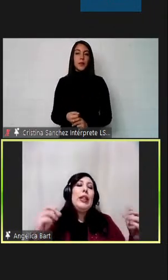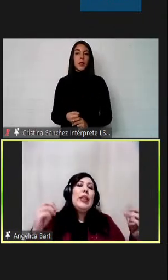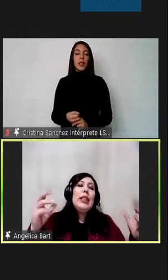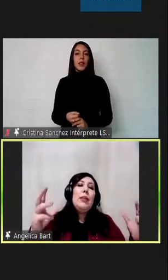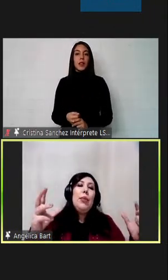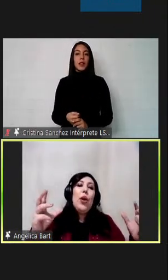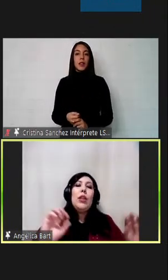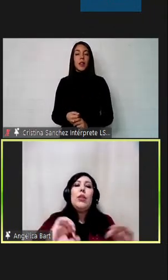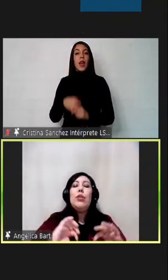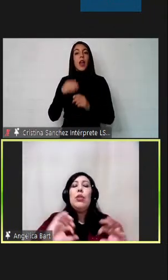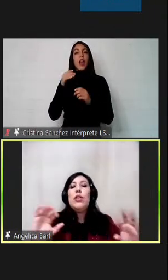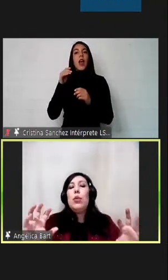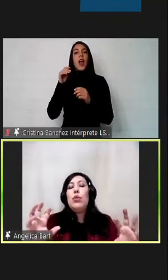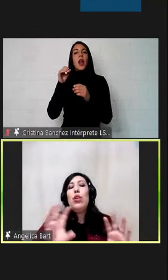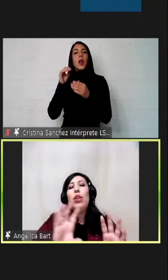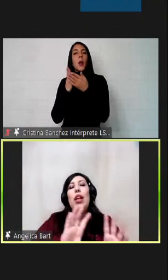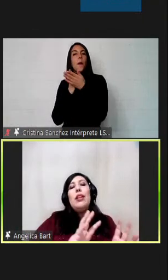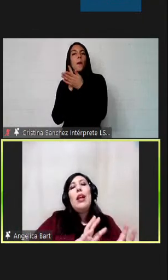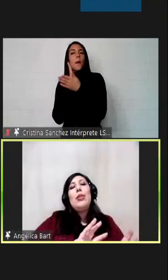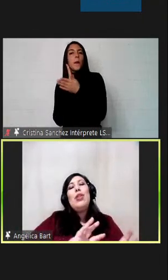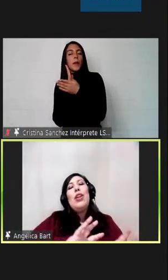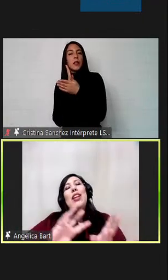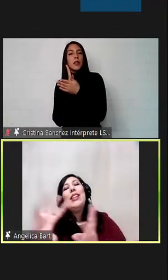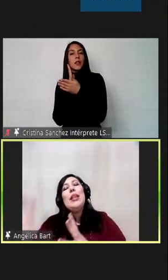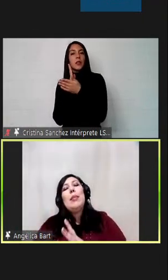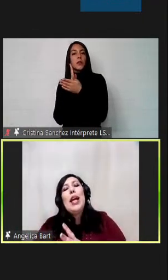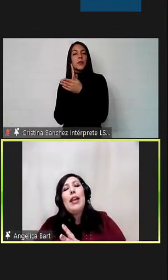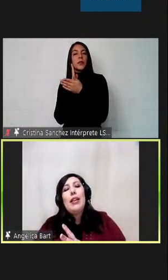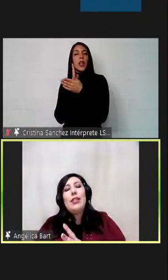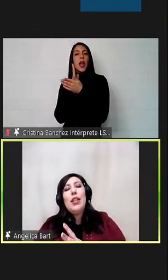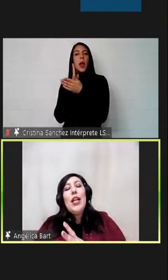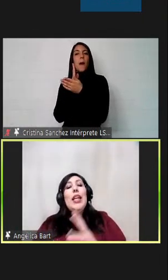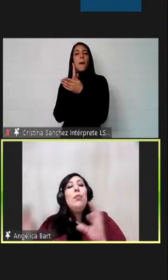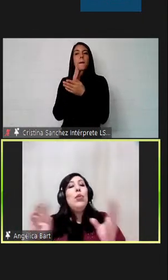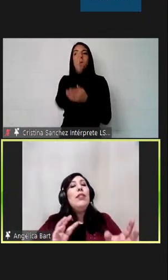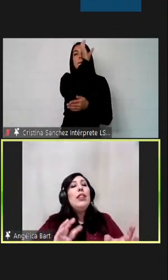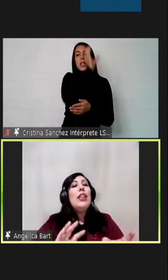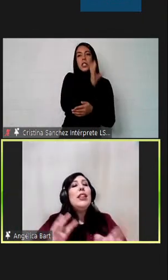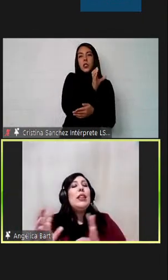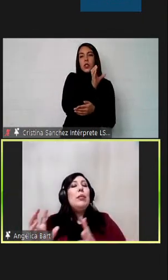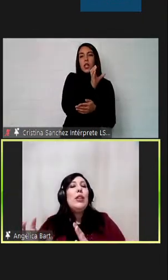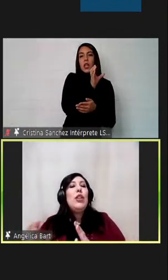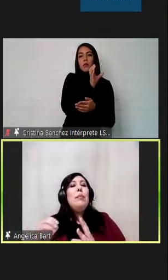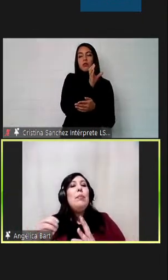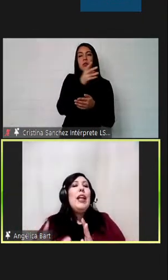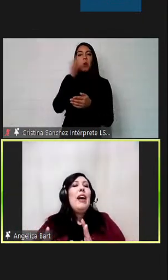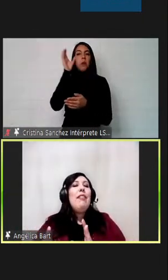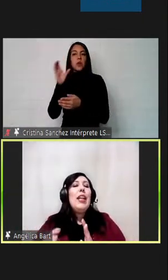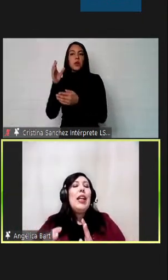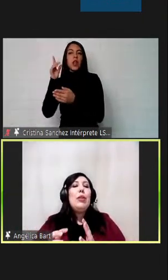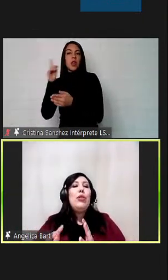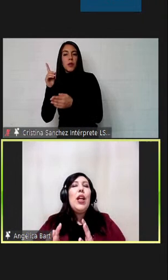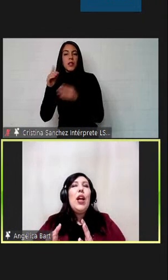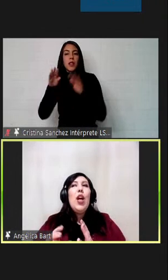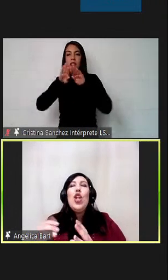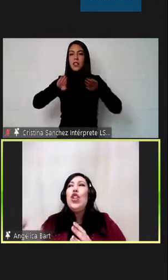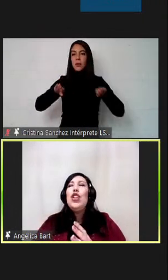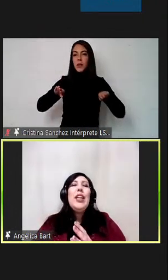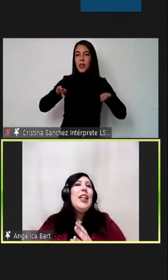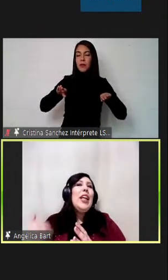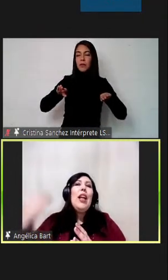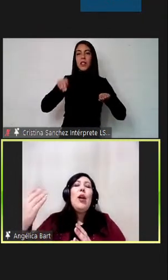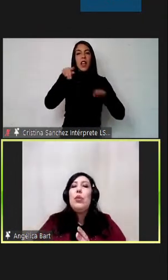al principio una situación de exclusión donde las personas estaban separadas y muchas veces esa separación implicaba que las personas